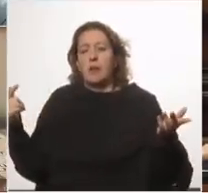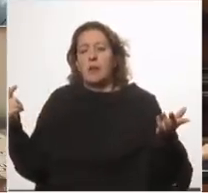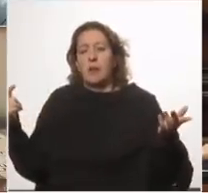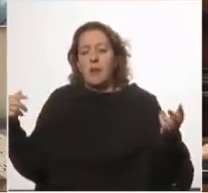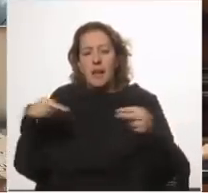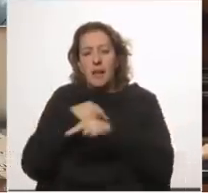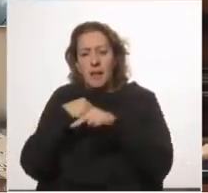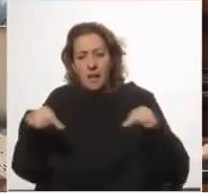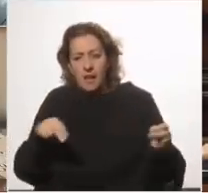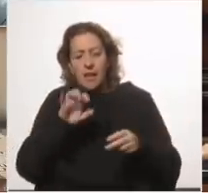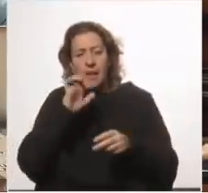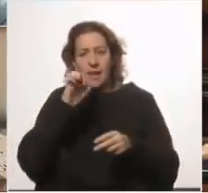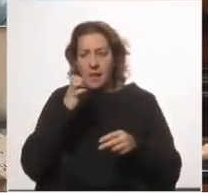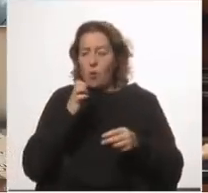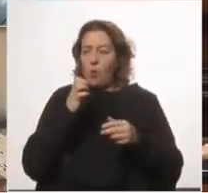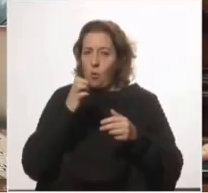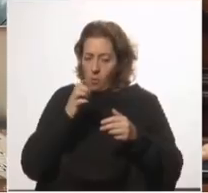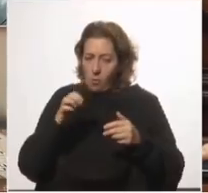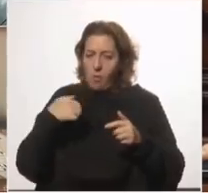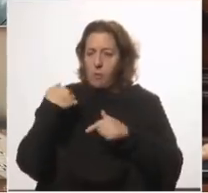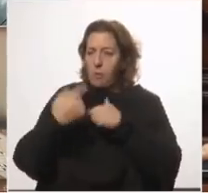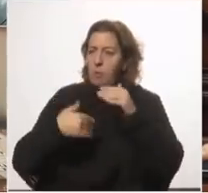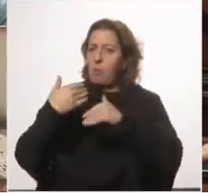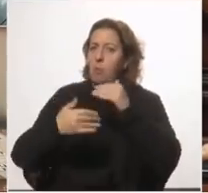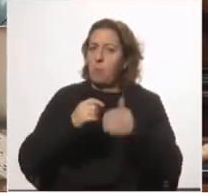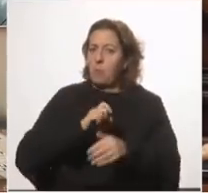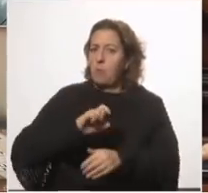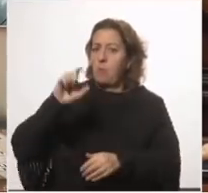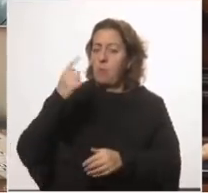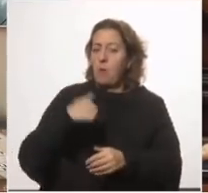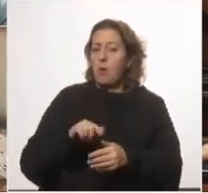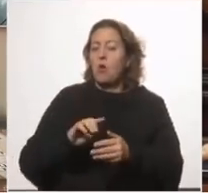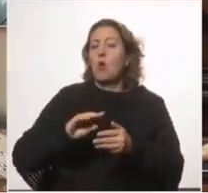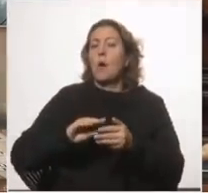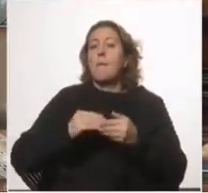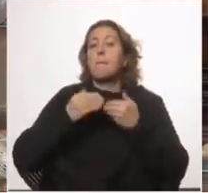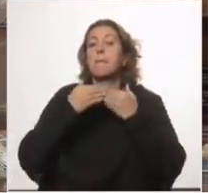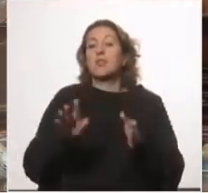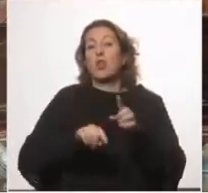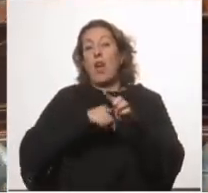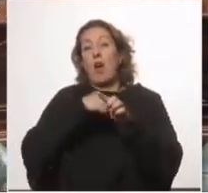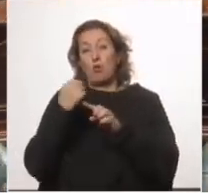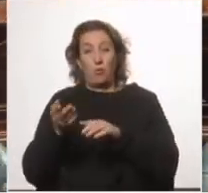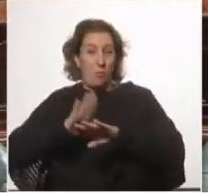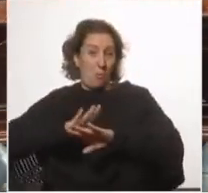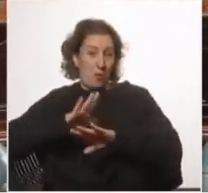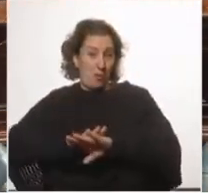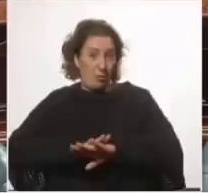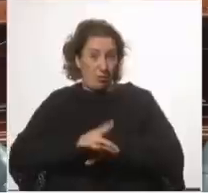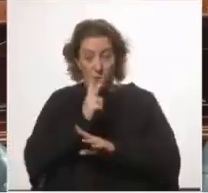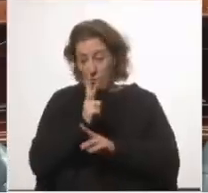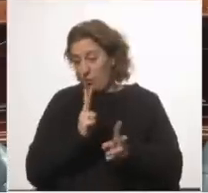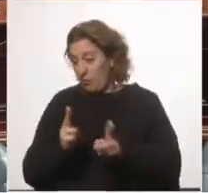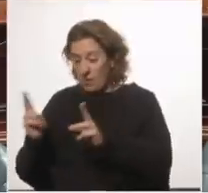la movilidad empezaba a subir cuando empezó la ola la ola bifásica la ola que tuvo dos fases de